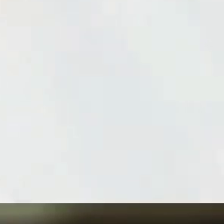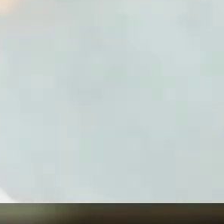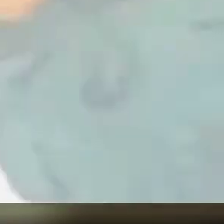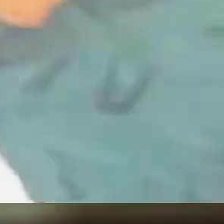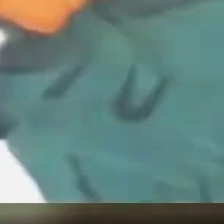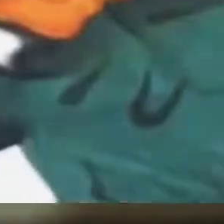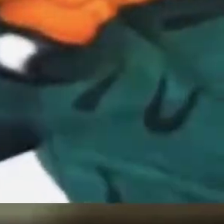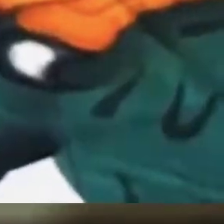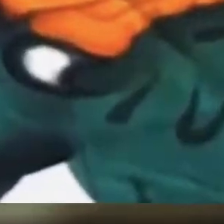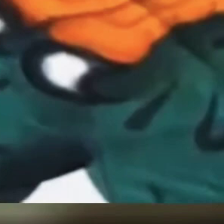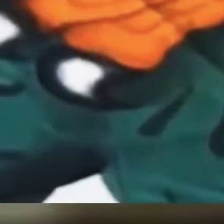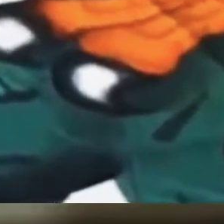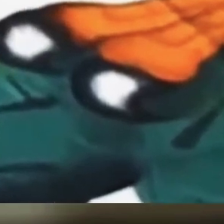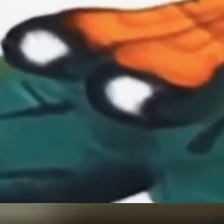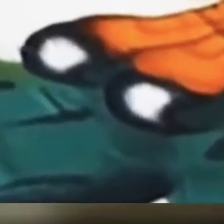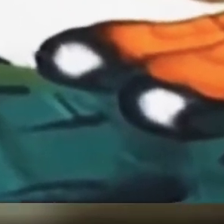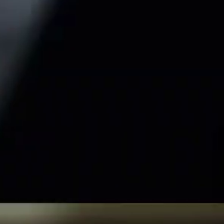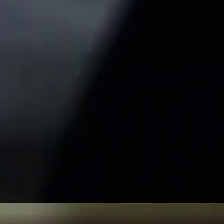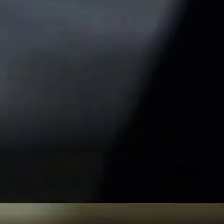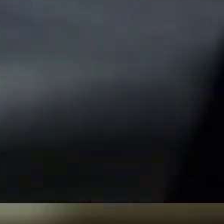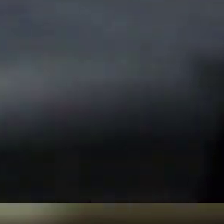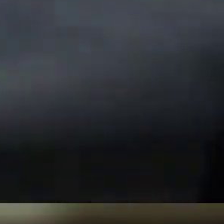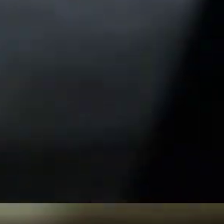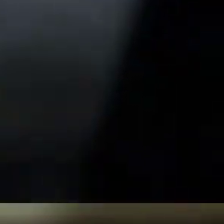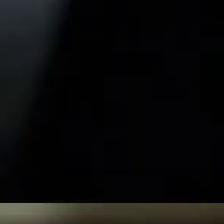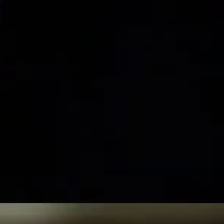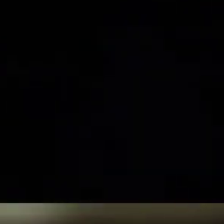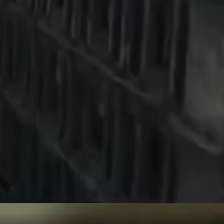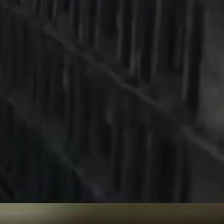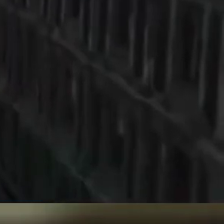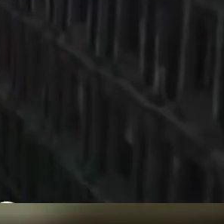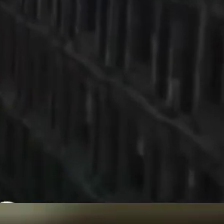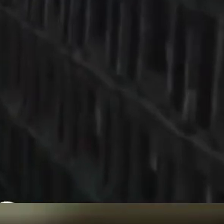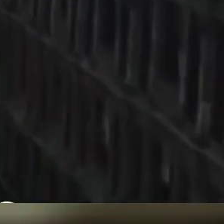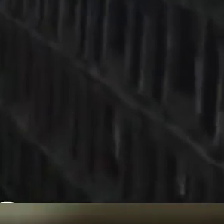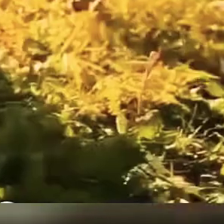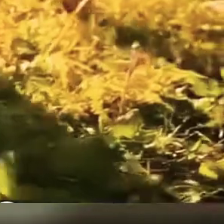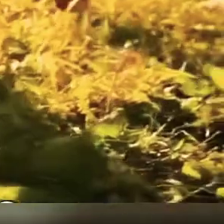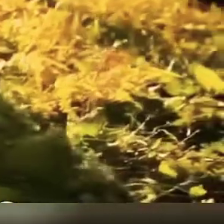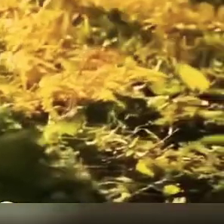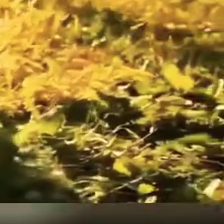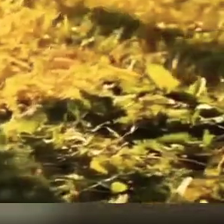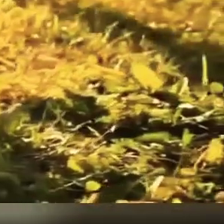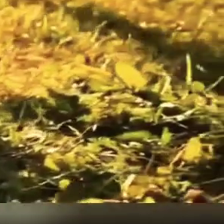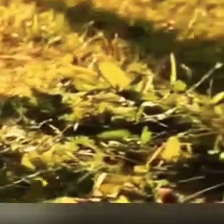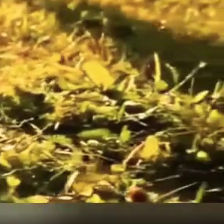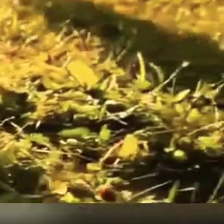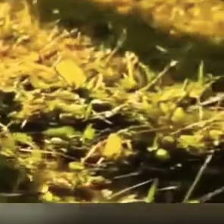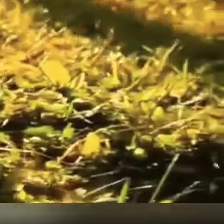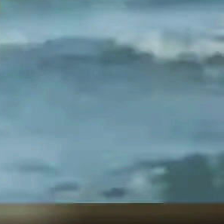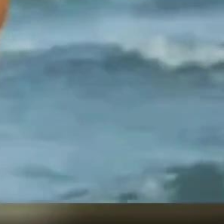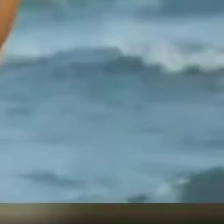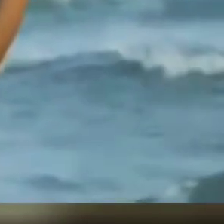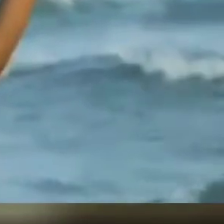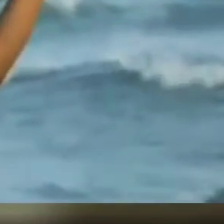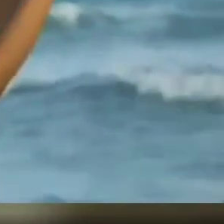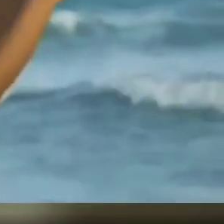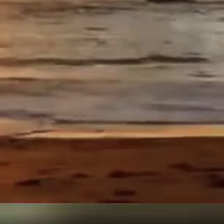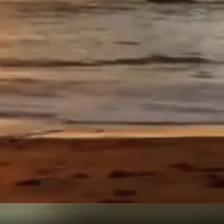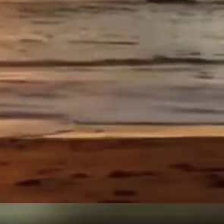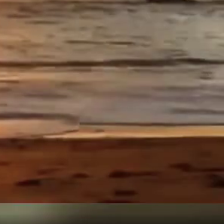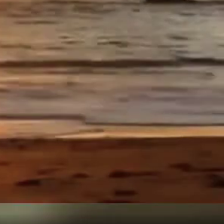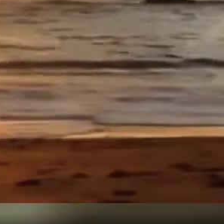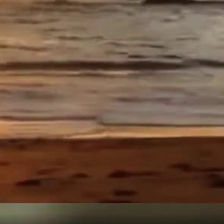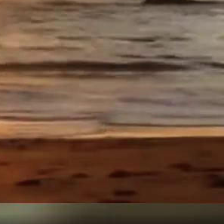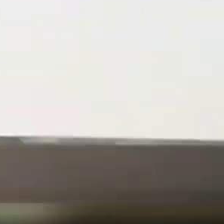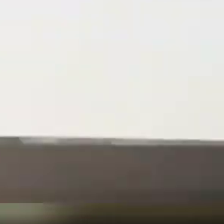Vive México. En estos momentos, es tiempo de estar unidos. Solo así, podremos salir